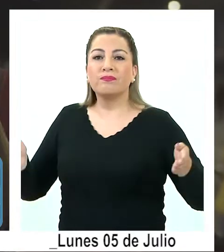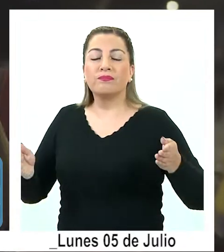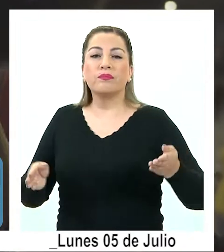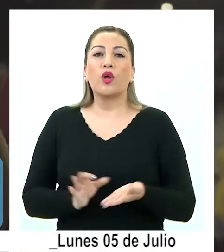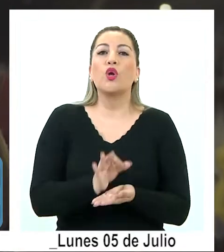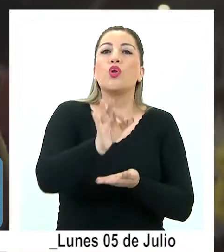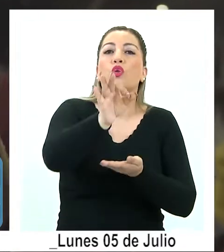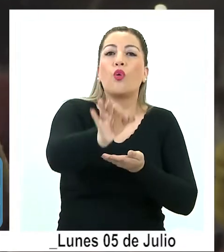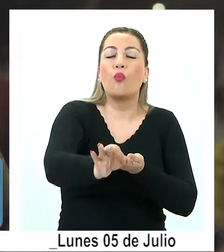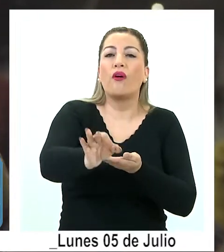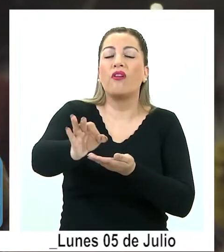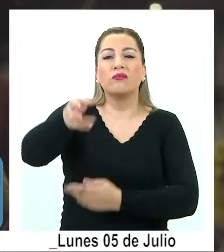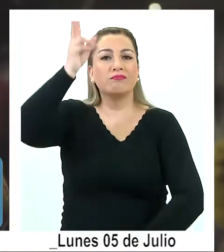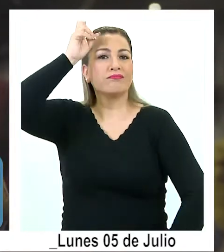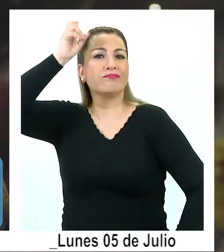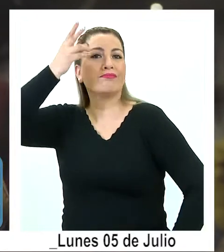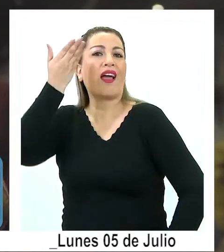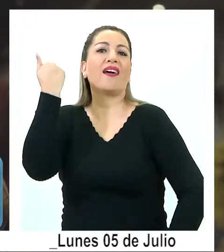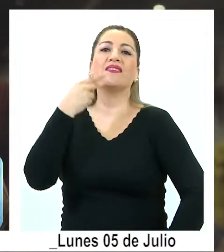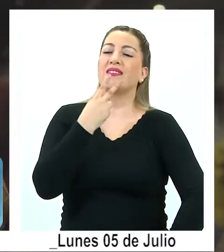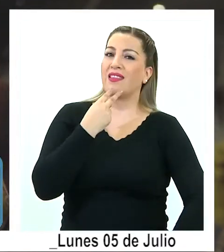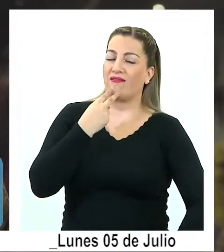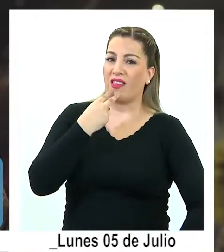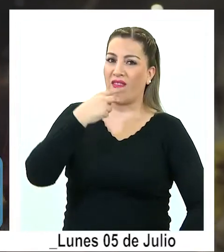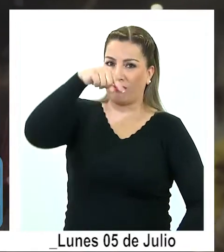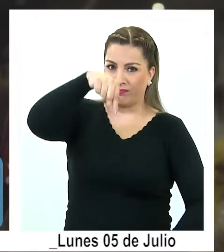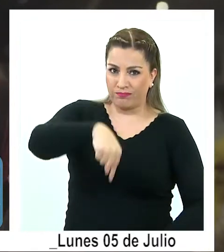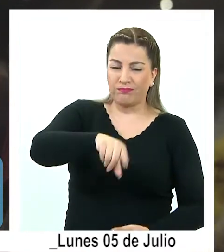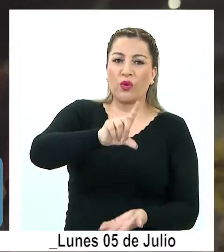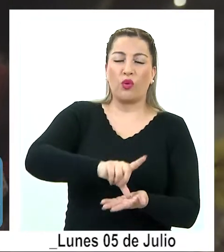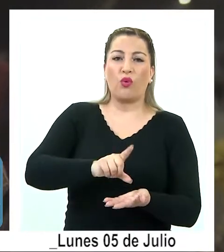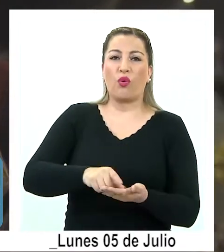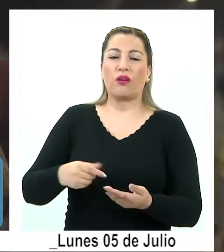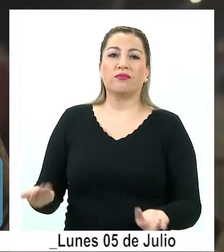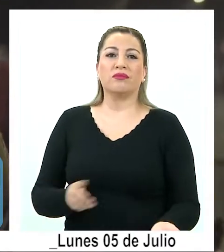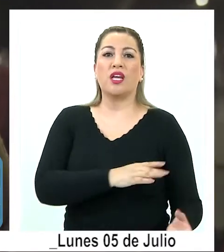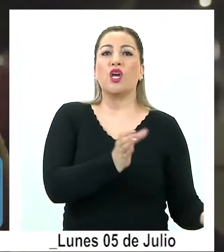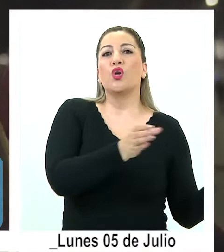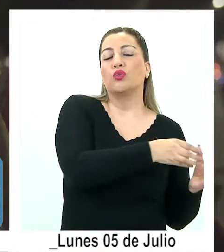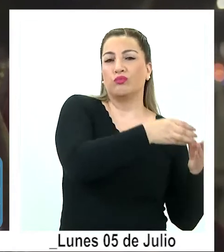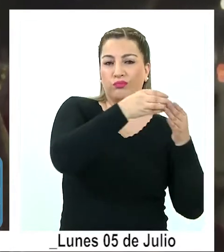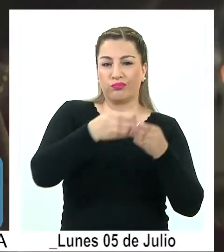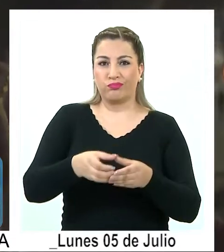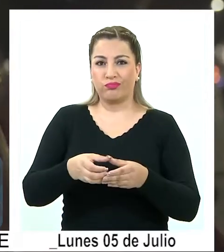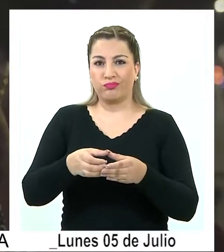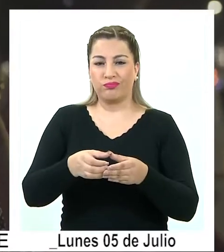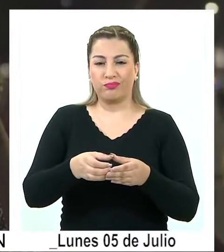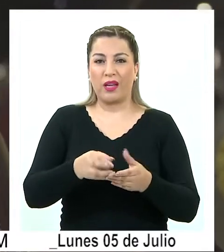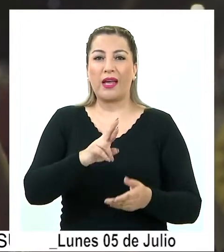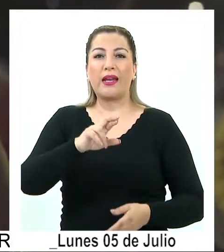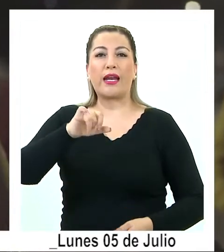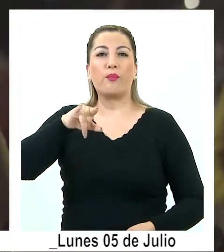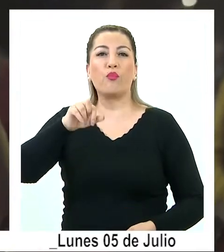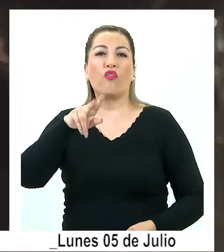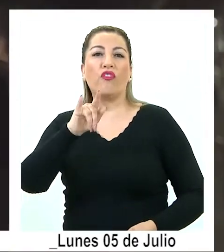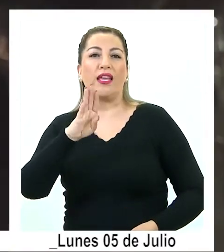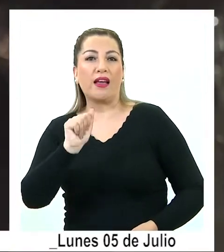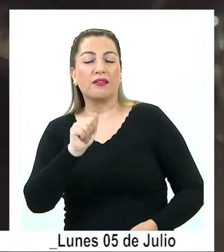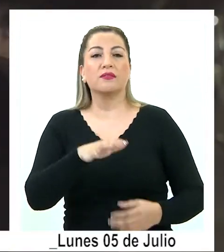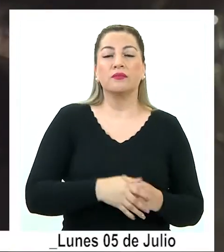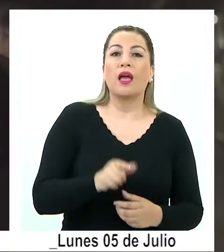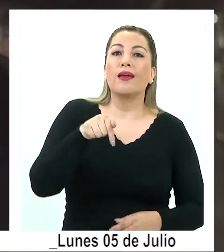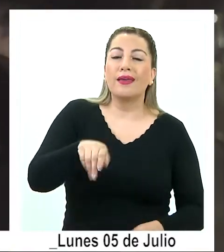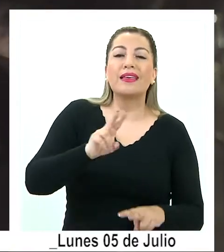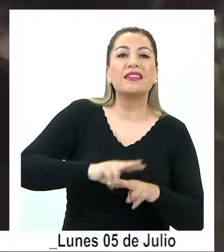determinación de los pueblos, naciones originarias que habitaron este territorio antes de la llegada de la colonia, antes de la república y los estados. La